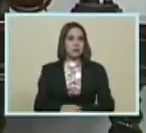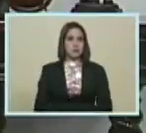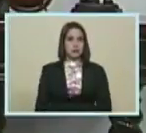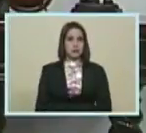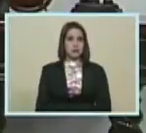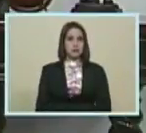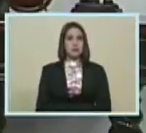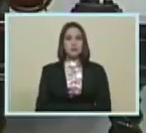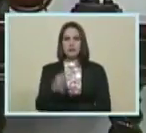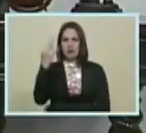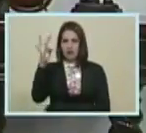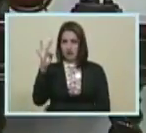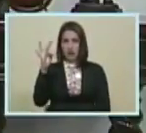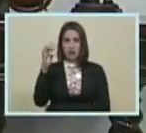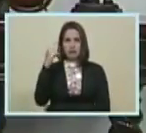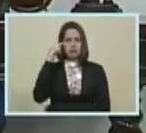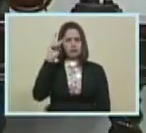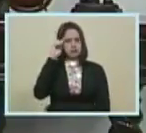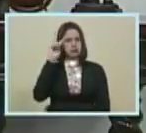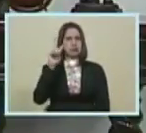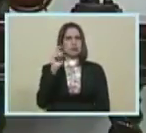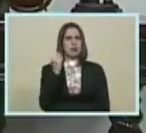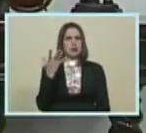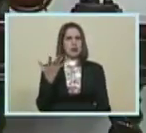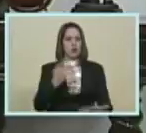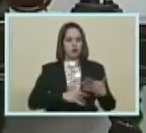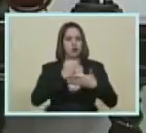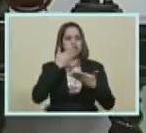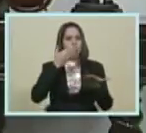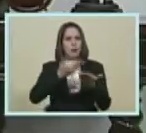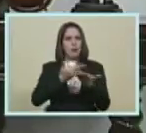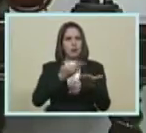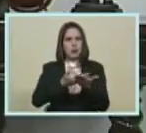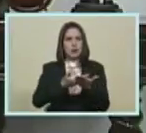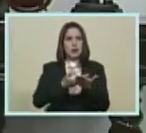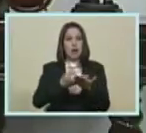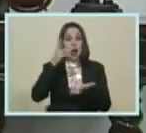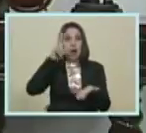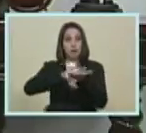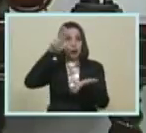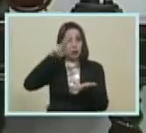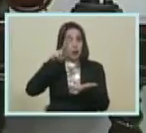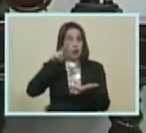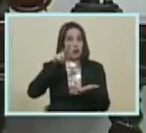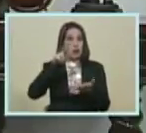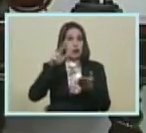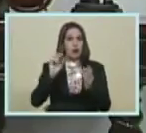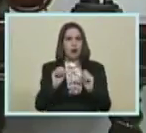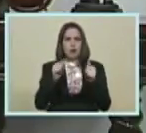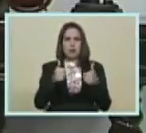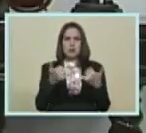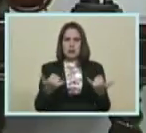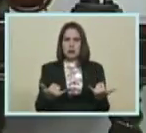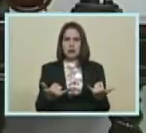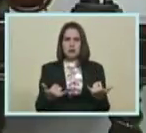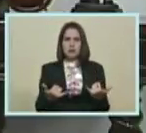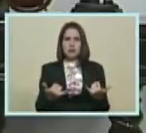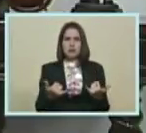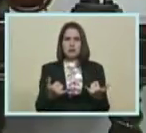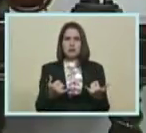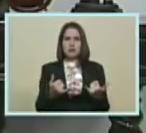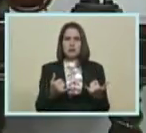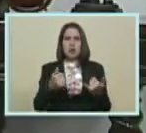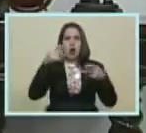A Freddy se le ocurrió Se le planteó En el equipo Y se aprobó Iniciar Un plan